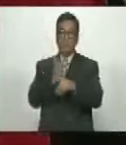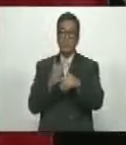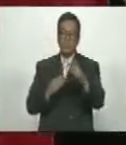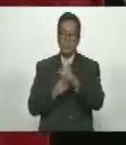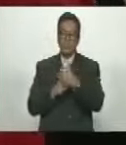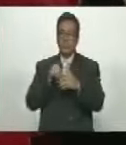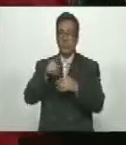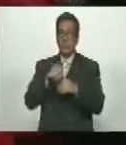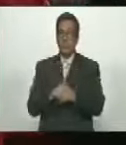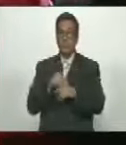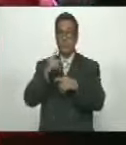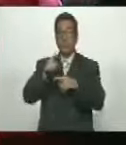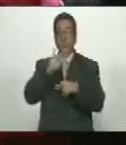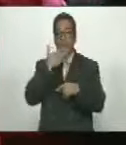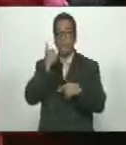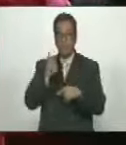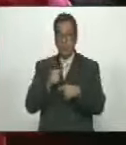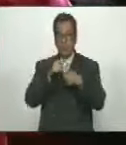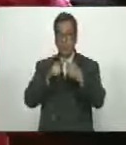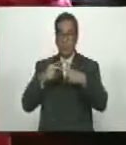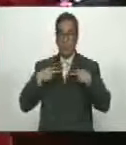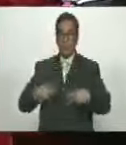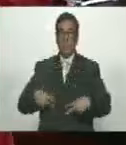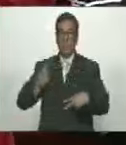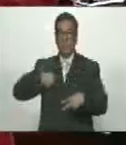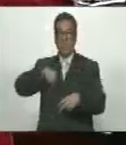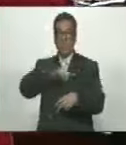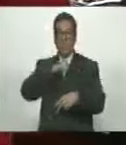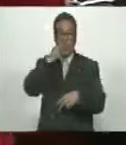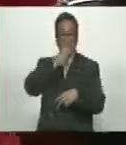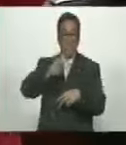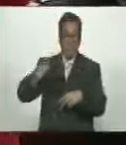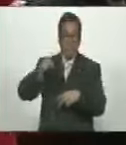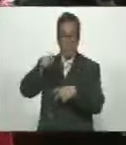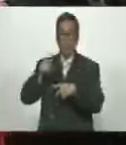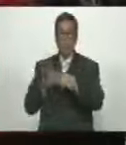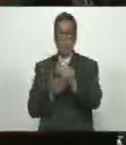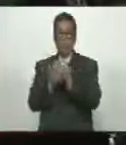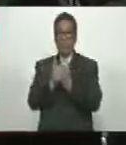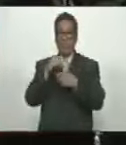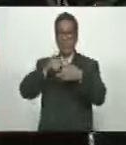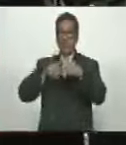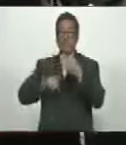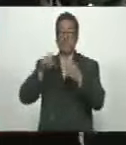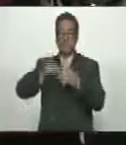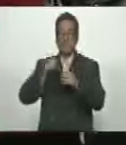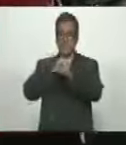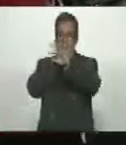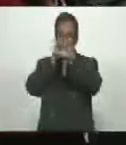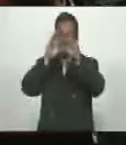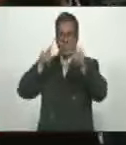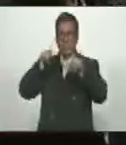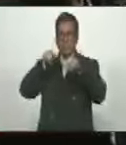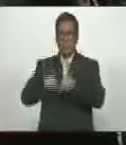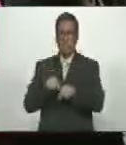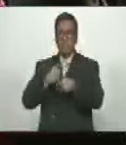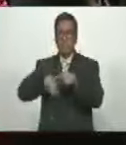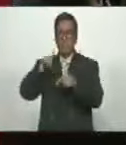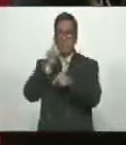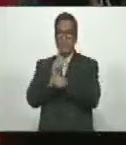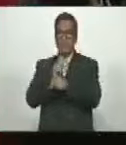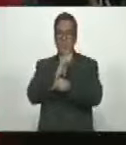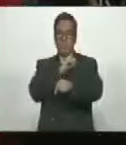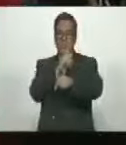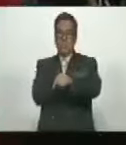y con bloqueos y van a mejorar las condiciones de vida de nuestro pueblo pero no podemos ocultar esas cosas y lo que sí está claro acá es que la única